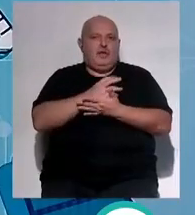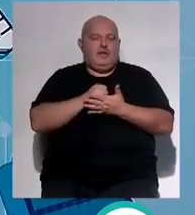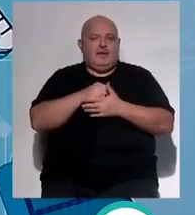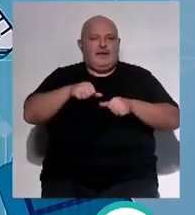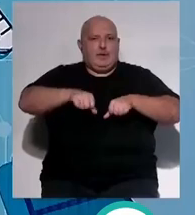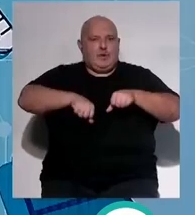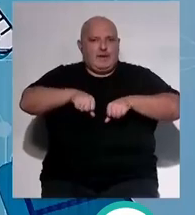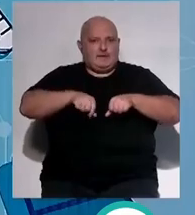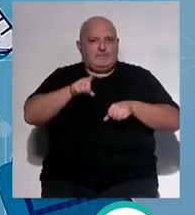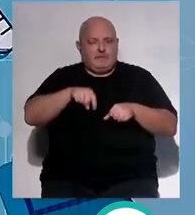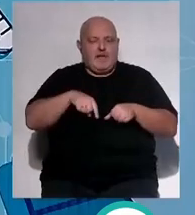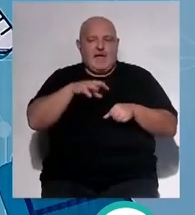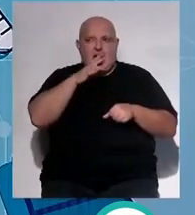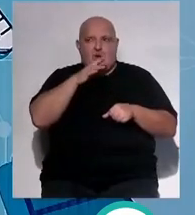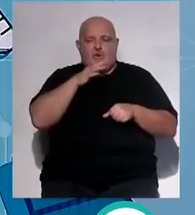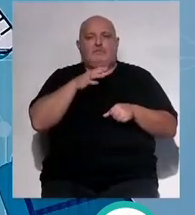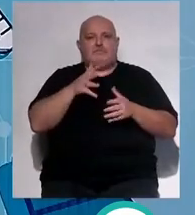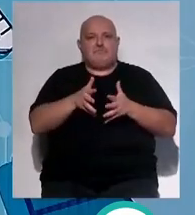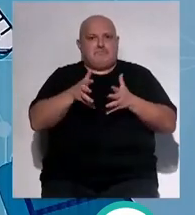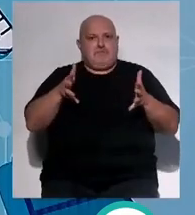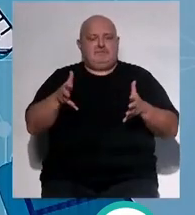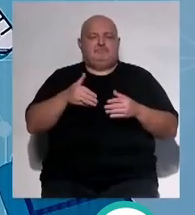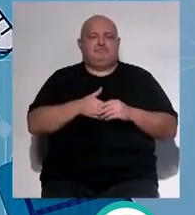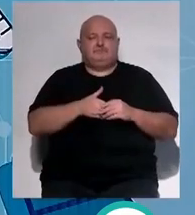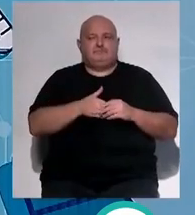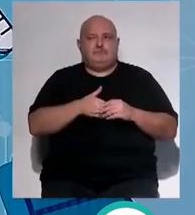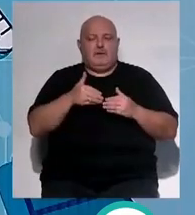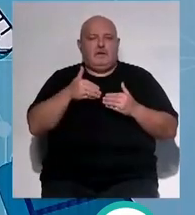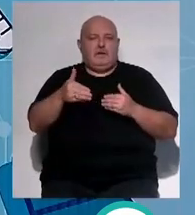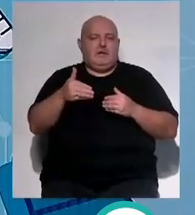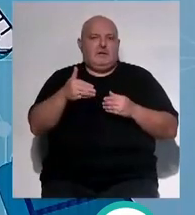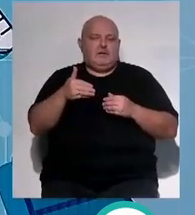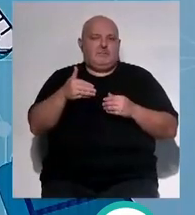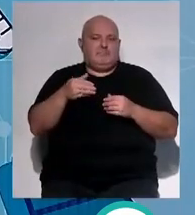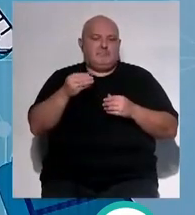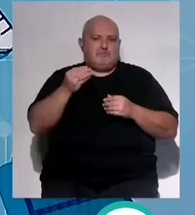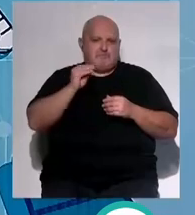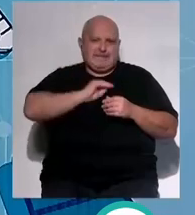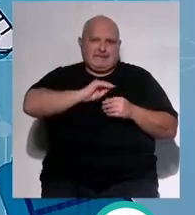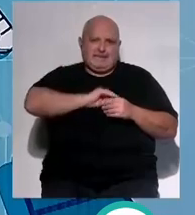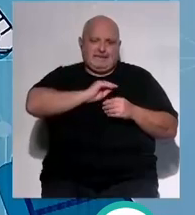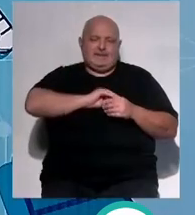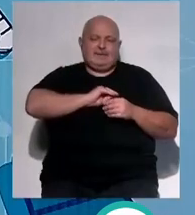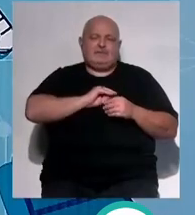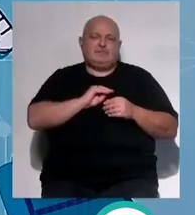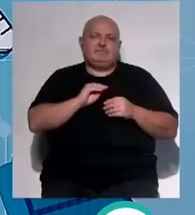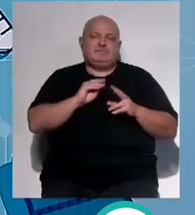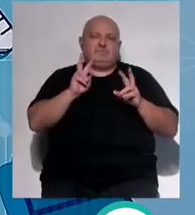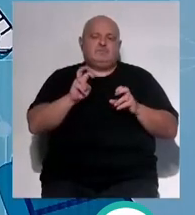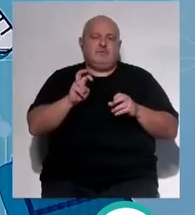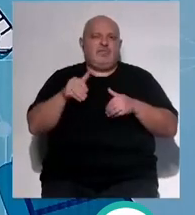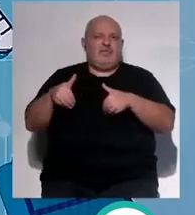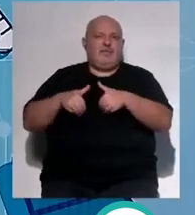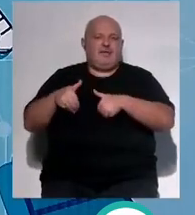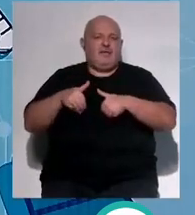quirúrgica ahora hay un incremento hay un crecimiento exponencial en la